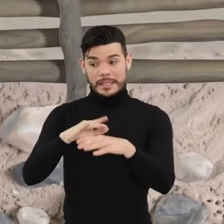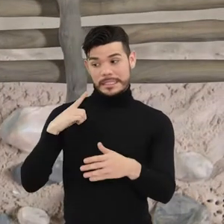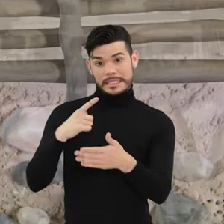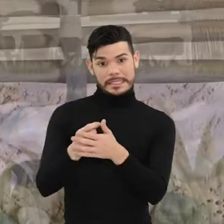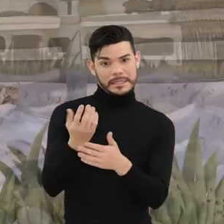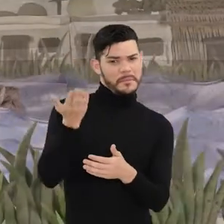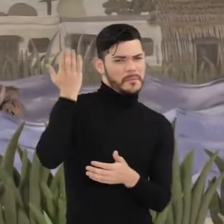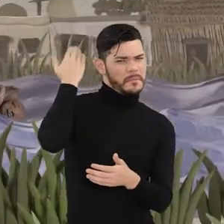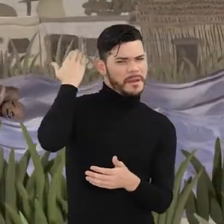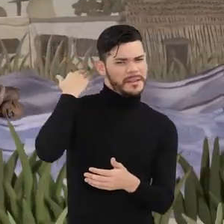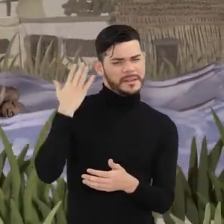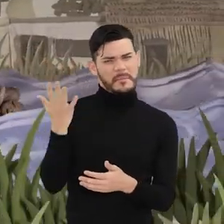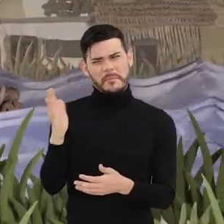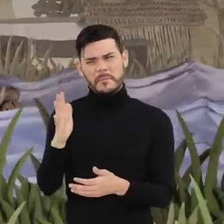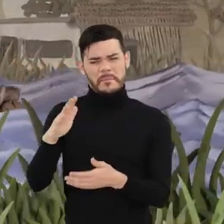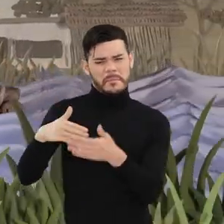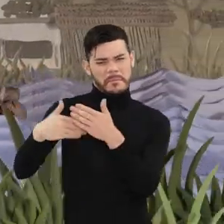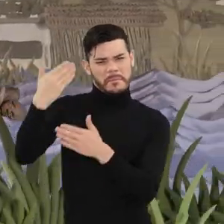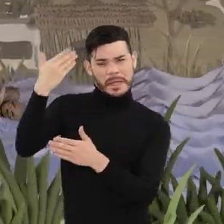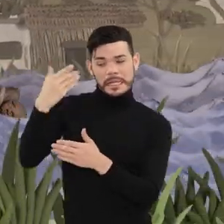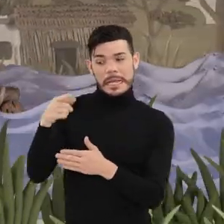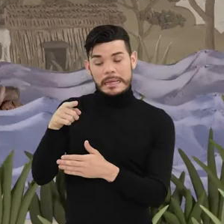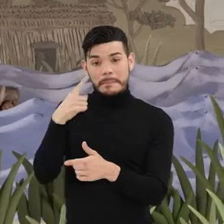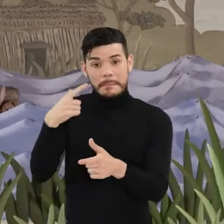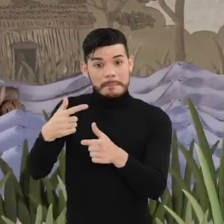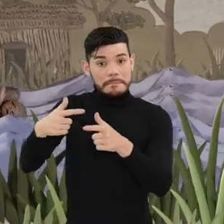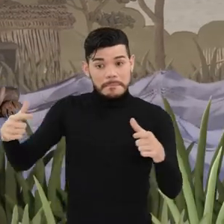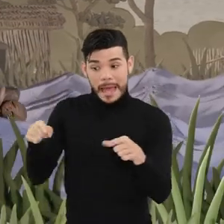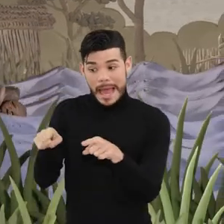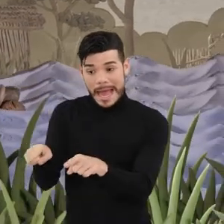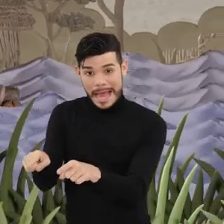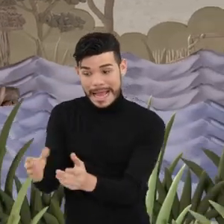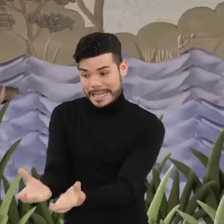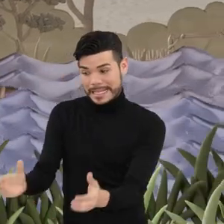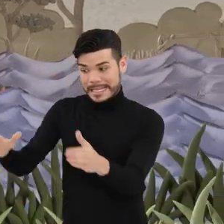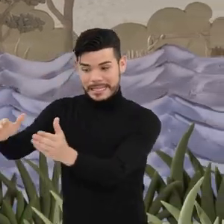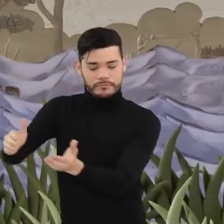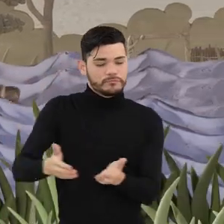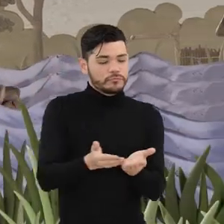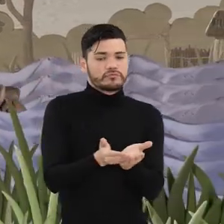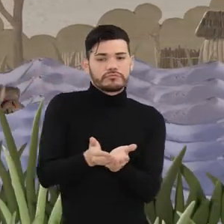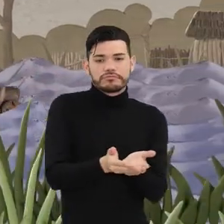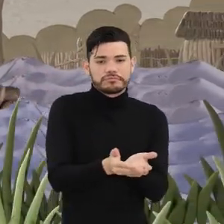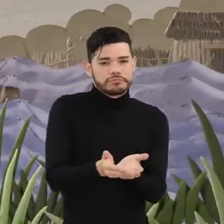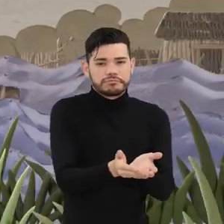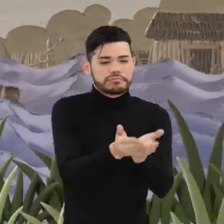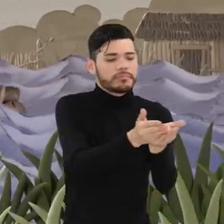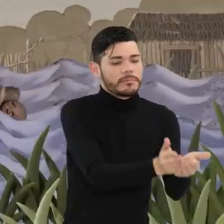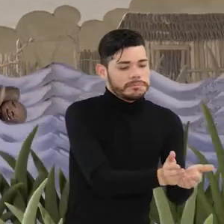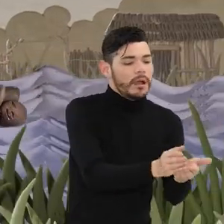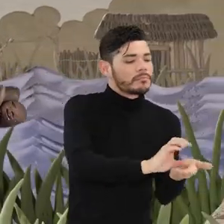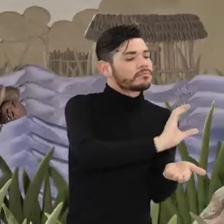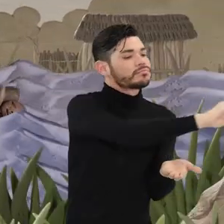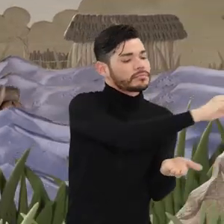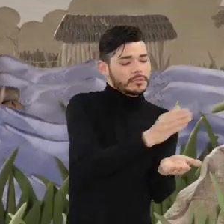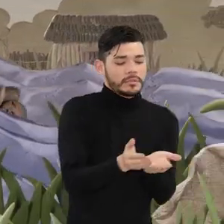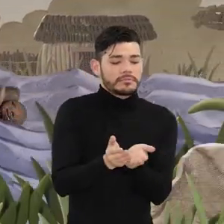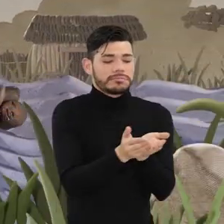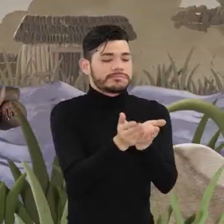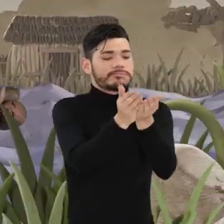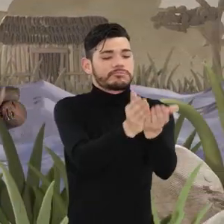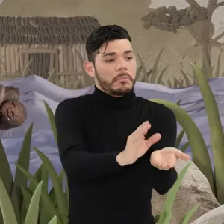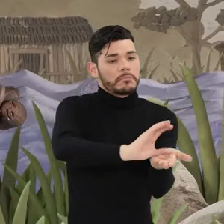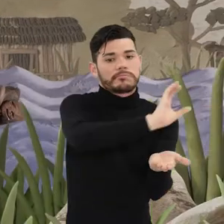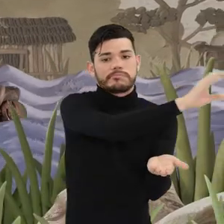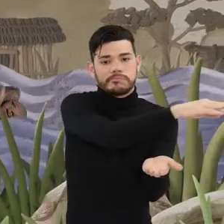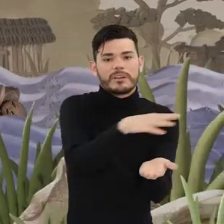A comienzos del siglo pasado, la mayor parte de esta cerámica era transportada a través de balsas o canoas a